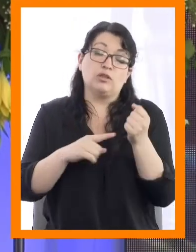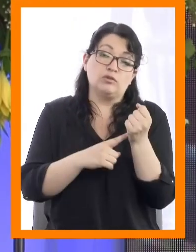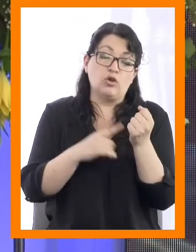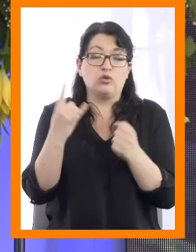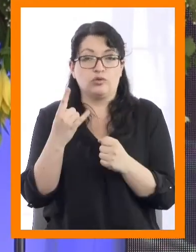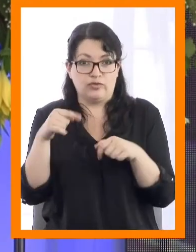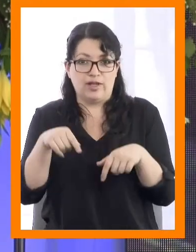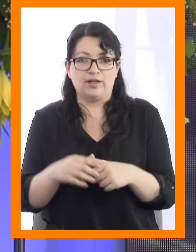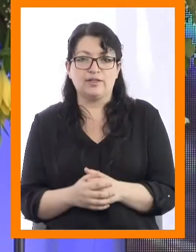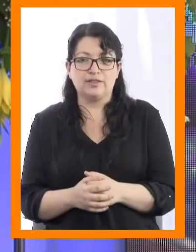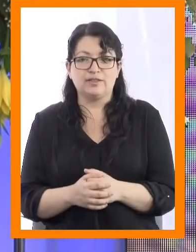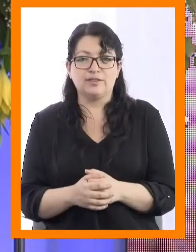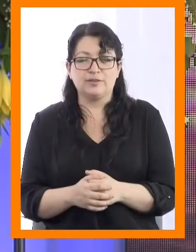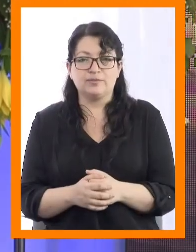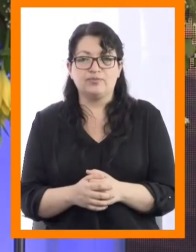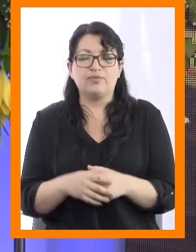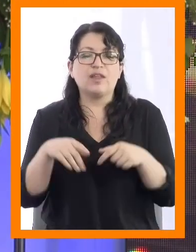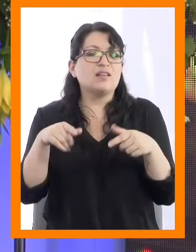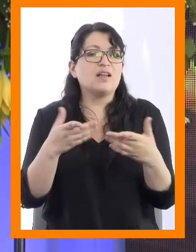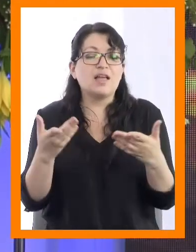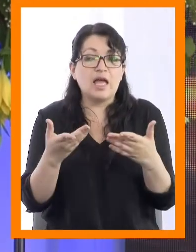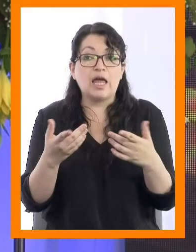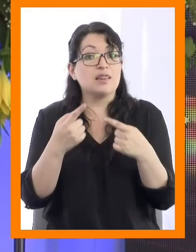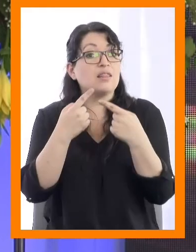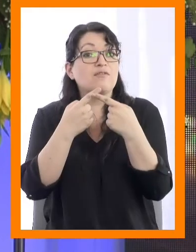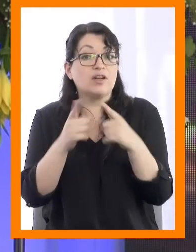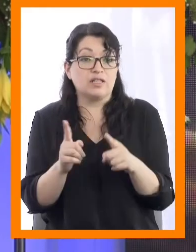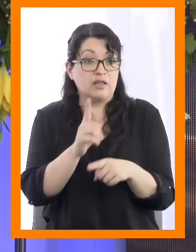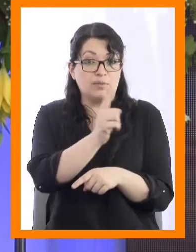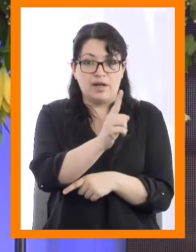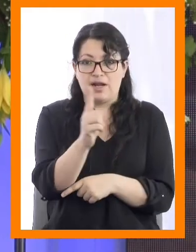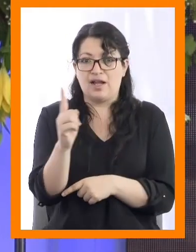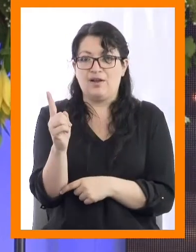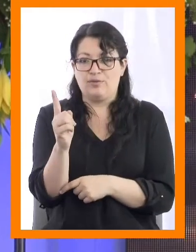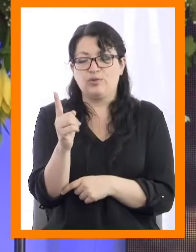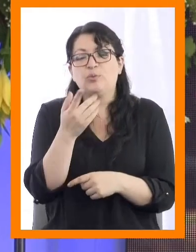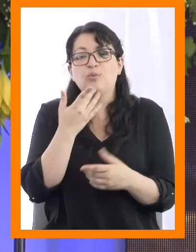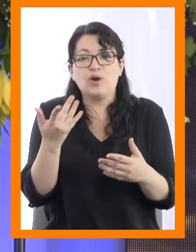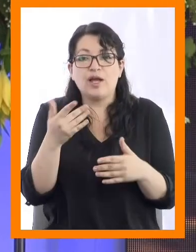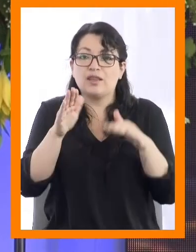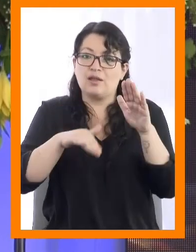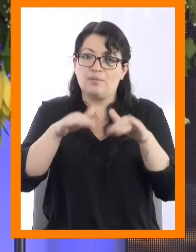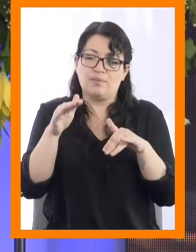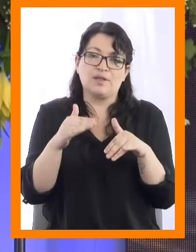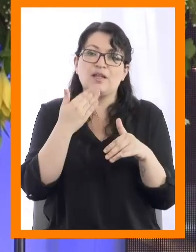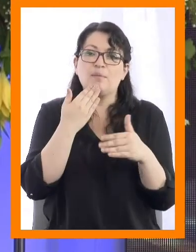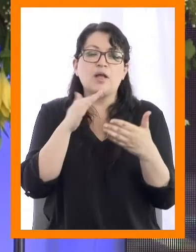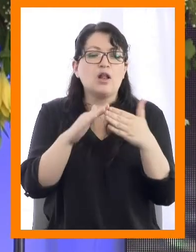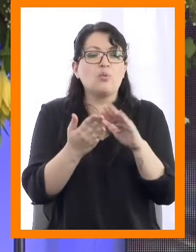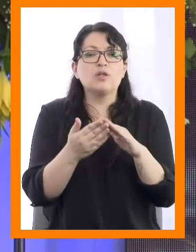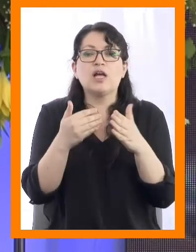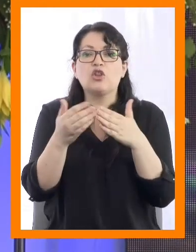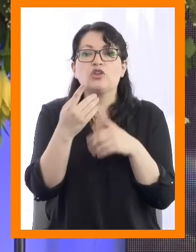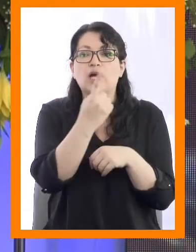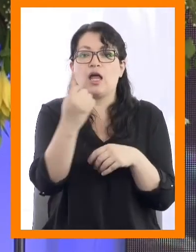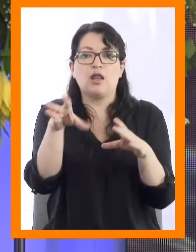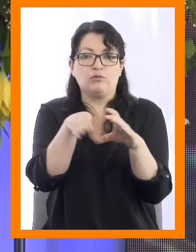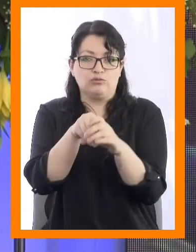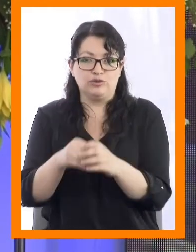en esta institución. Este marco es diferente para cada titulado, pues depende de la comunidad de miembros a la que pertenece.